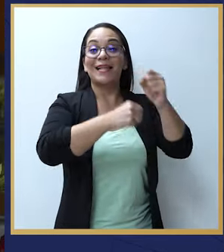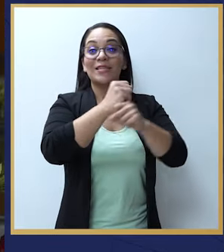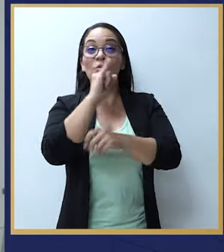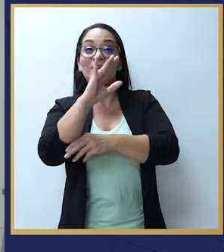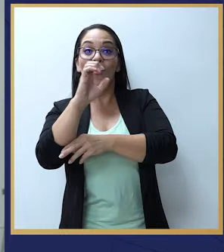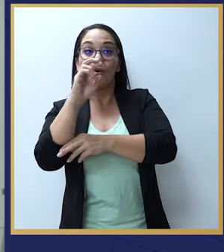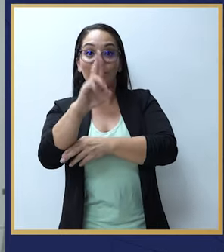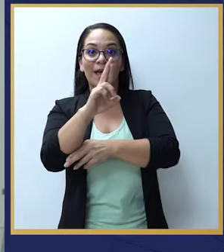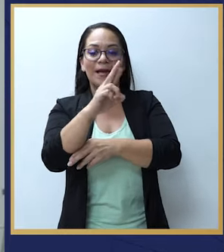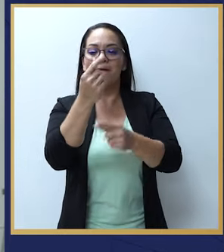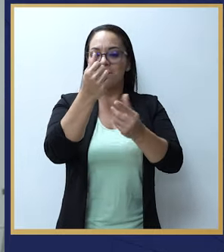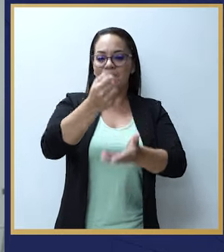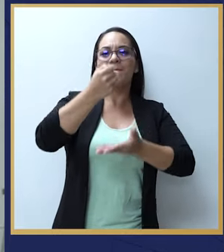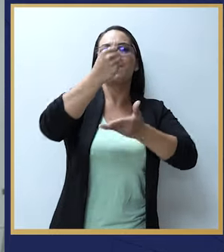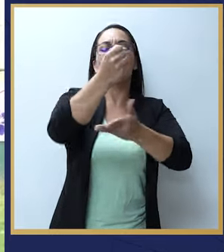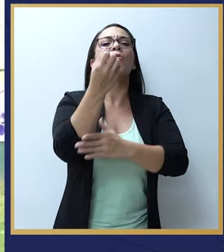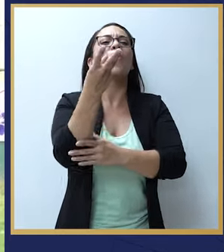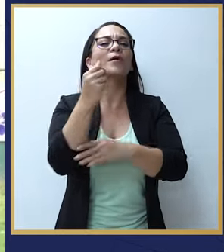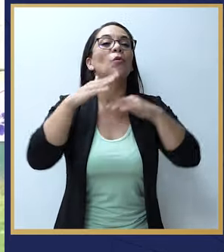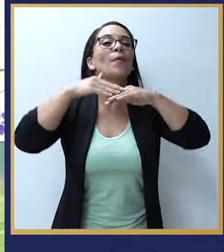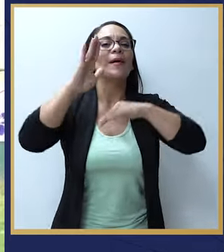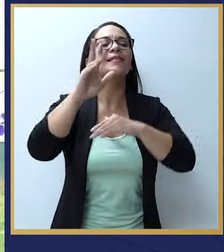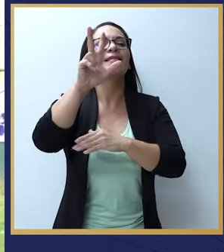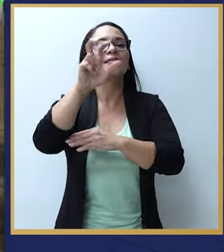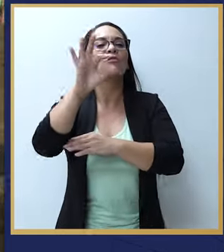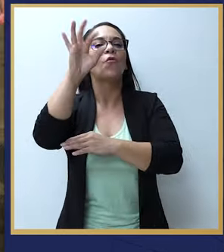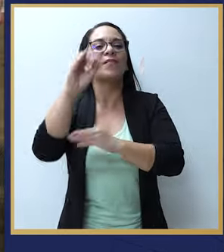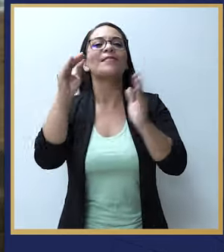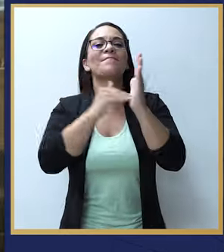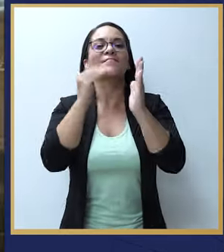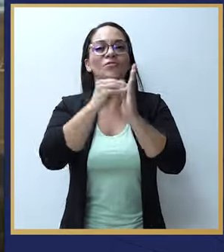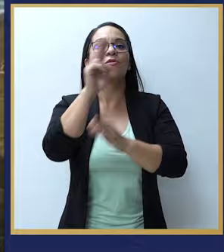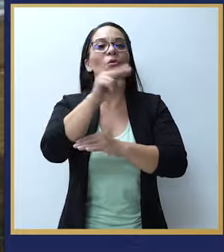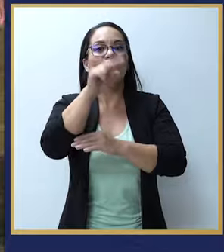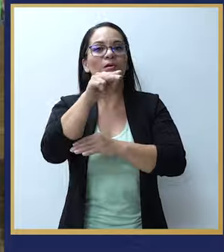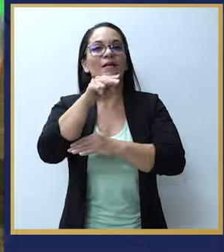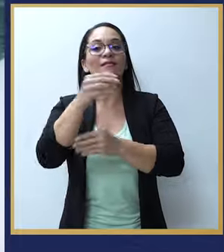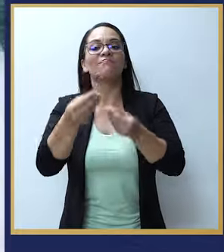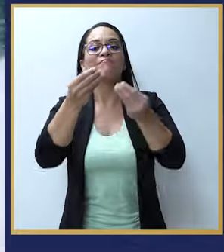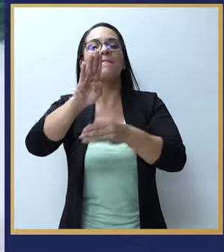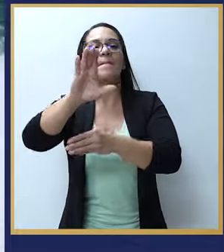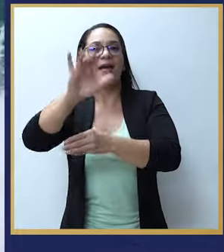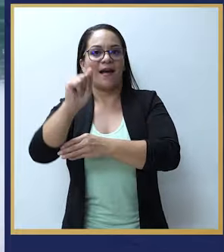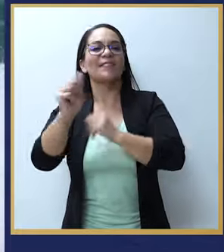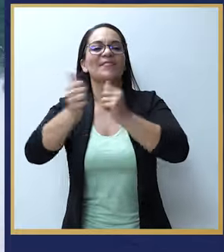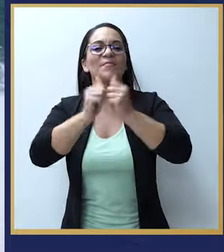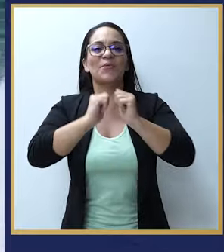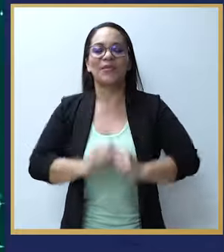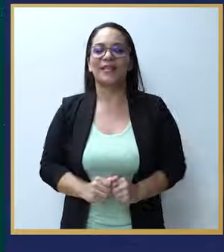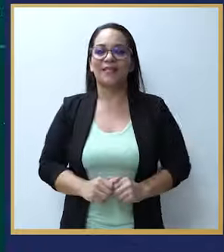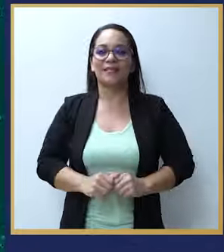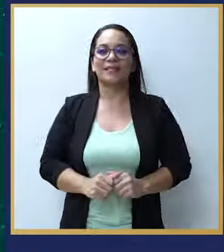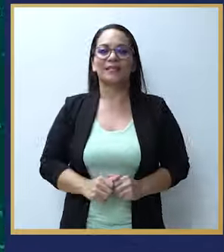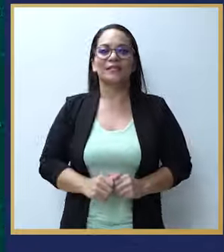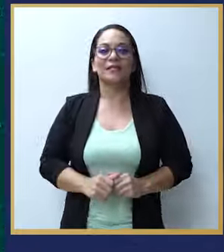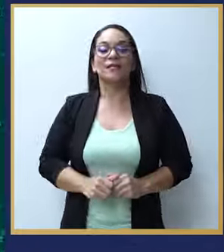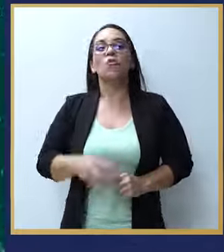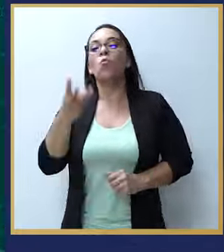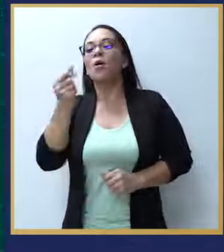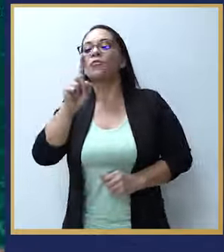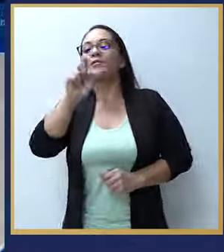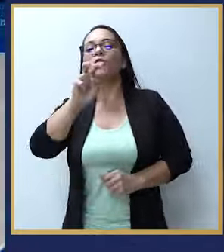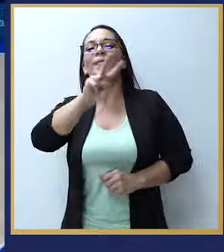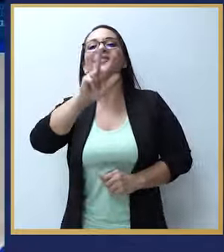año el ICODER invertirá más de 390 millones de colones en becas deportivas para